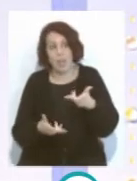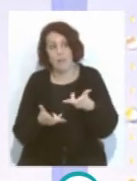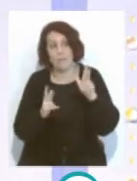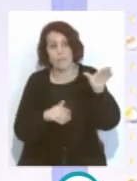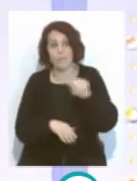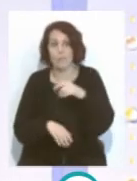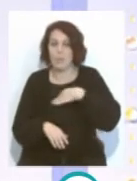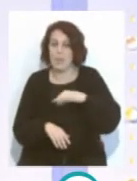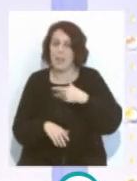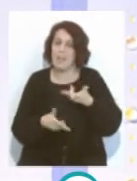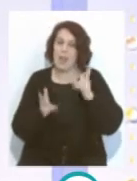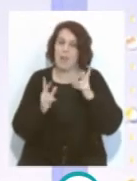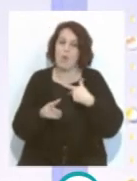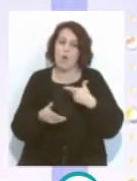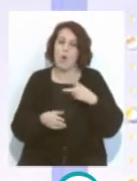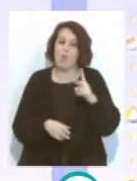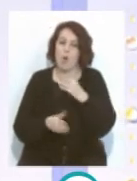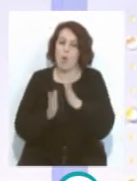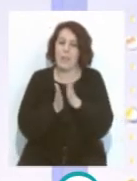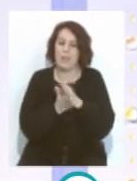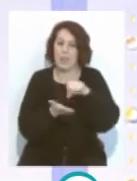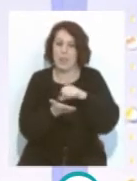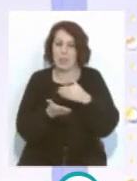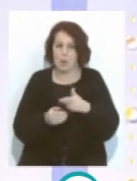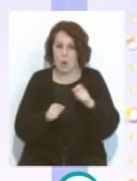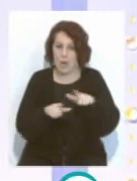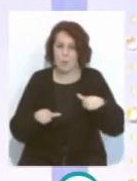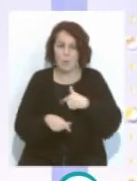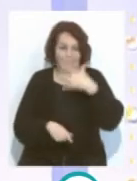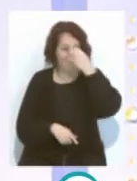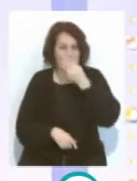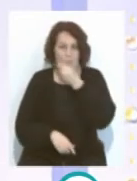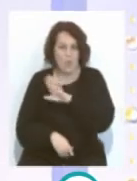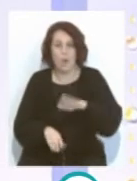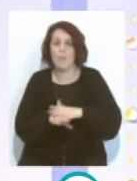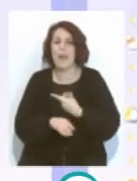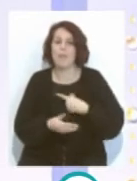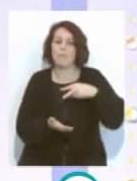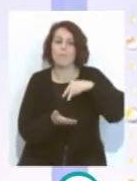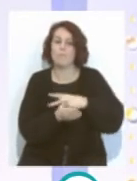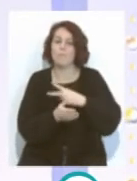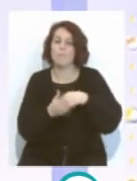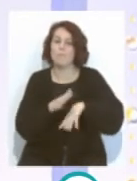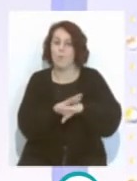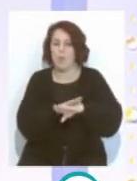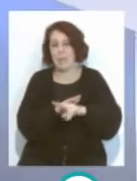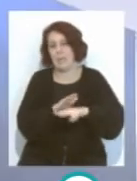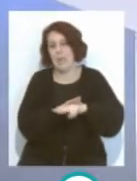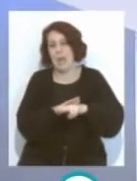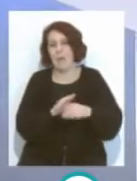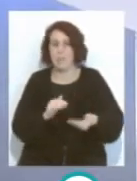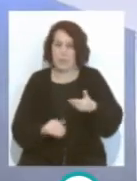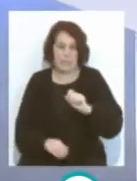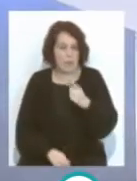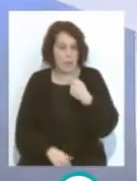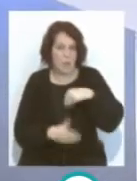con dos compañeros ayudándolo en el centro del campo, creo que es la mejor demarcación para uno de los futbolistas más importantes que tiene la plantilla. Efectivamente,